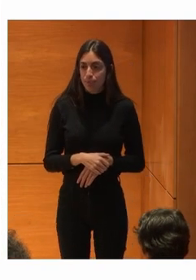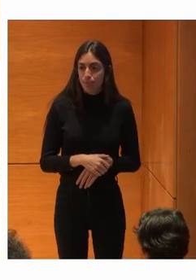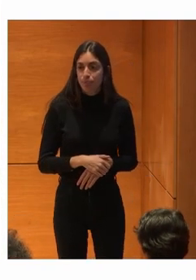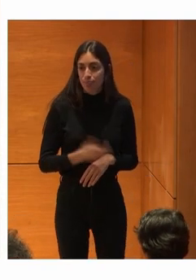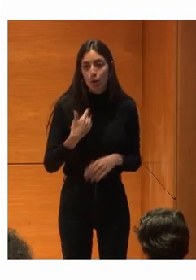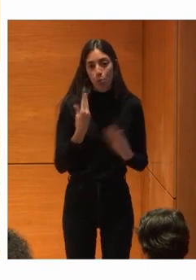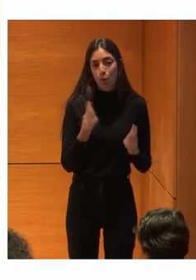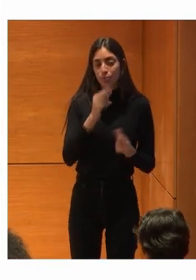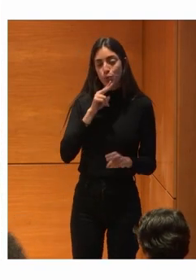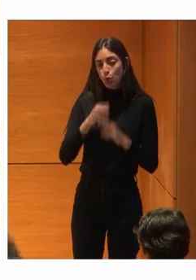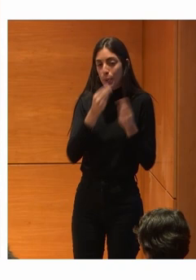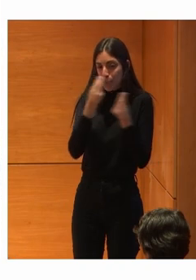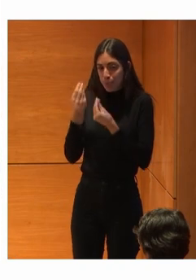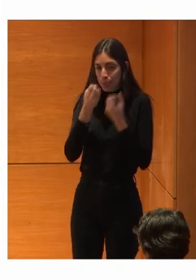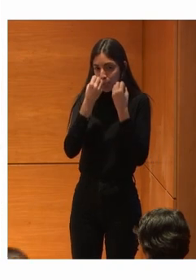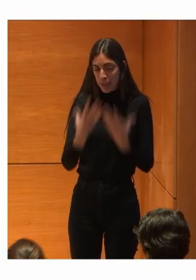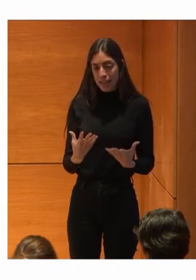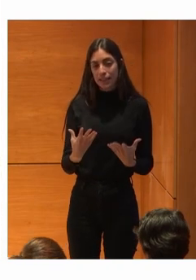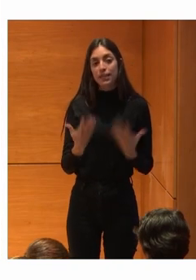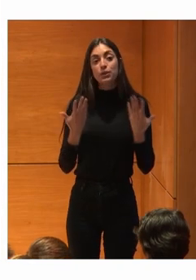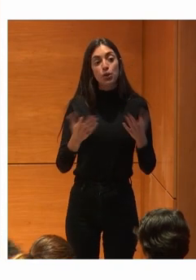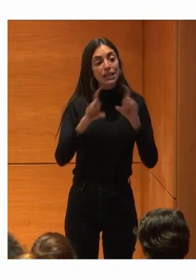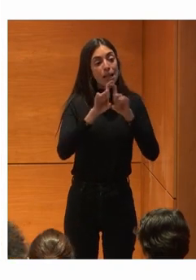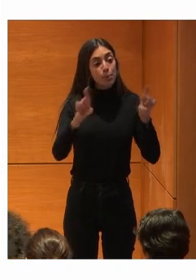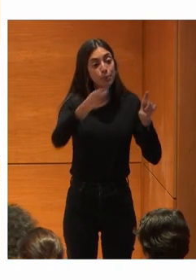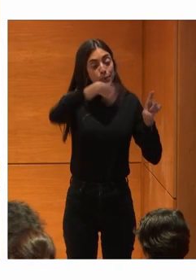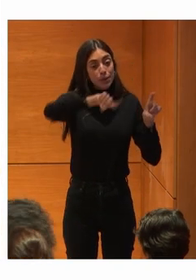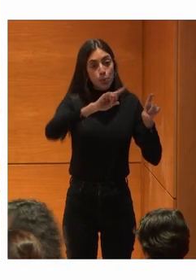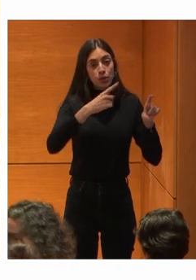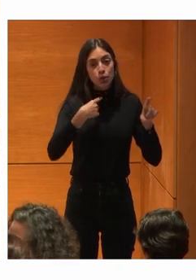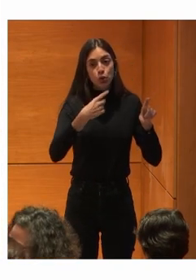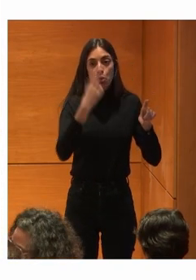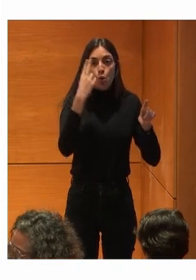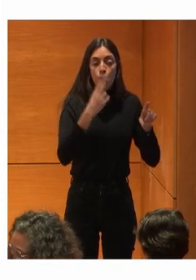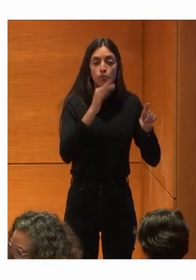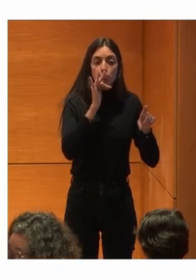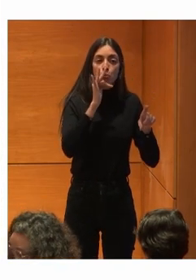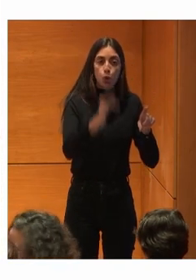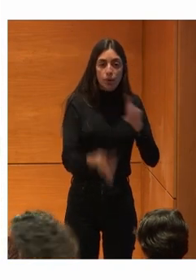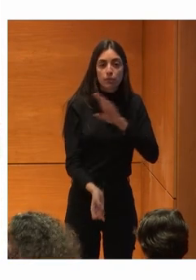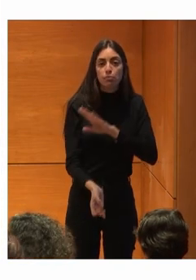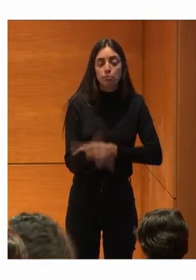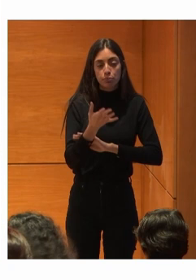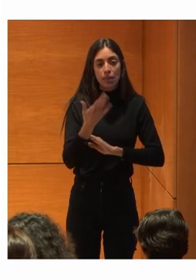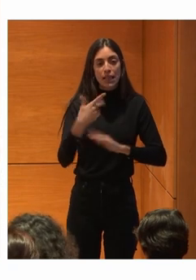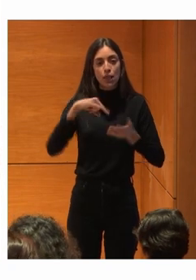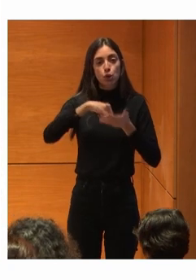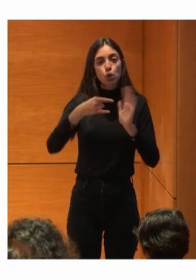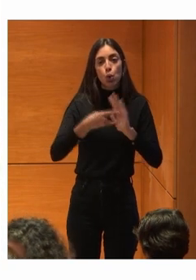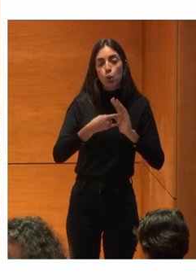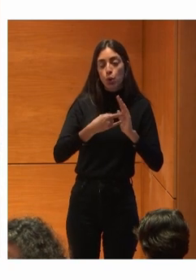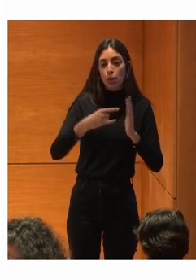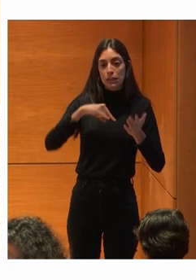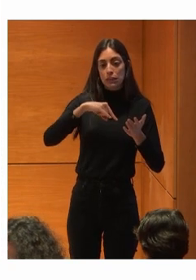Entonces Vuestra empresa Genera La promesa De soluciones Tecnológicas